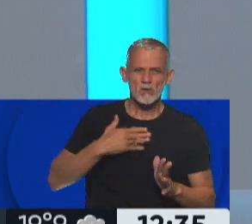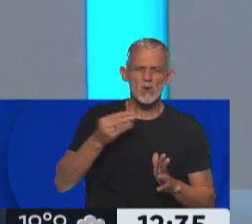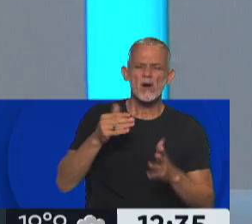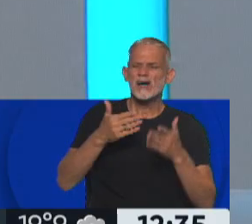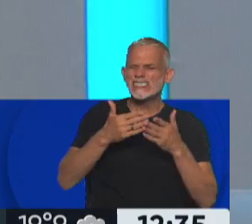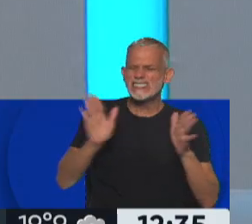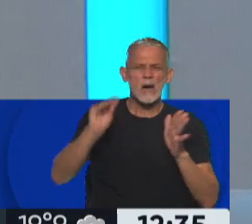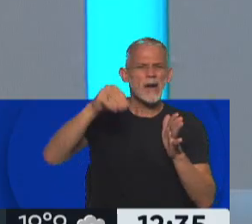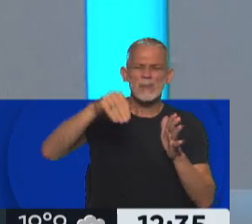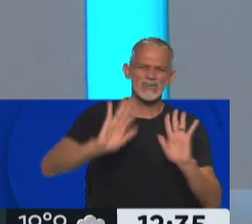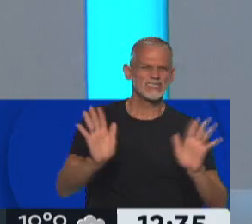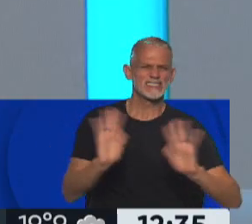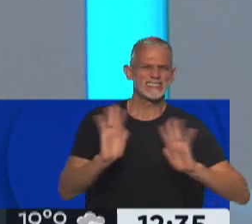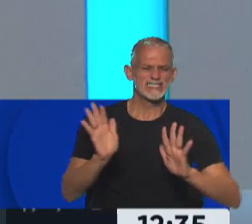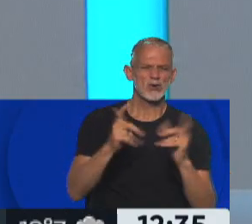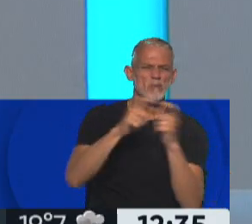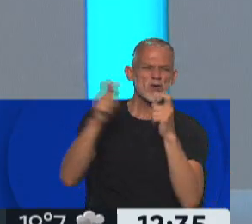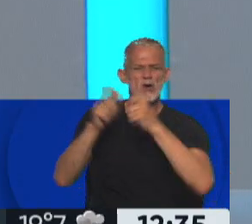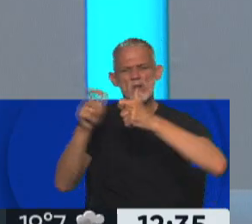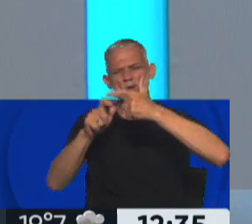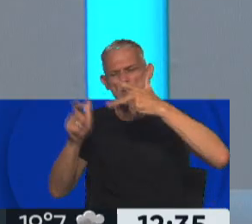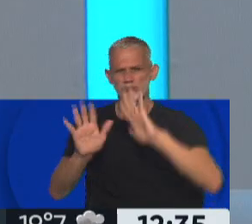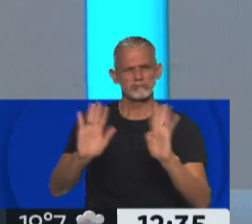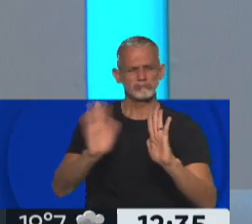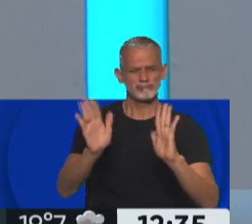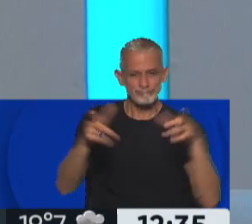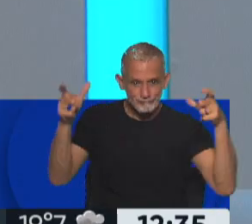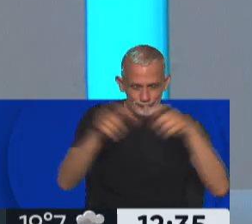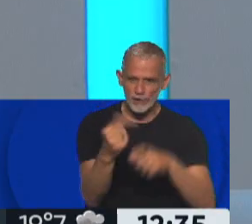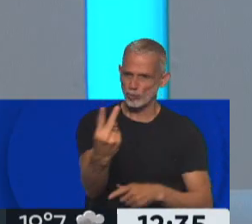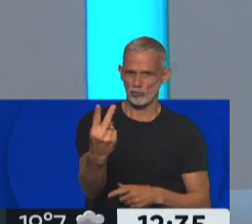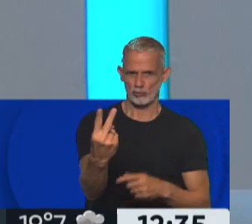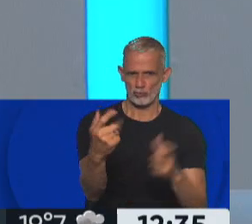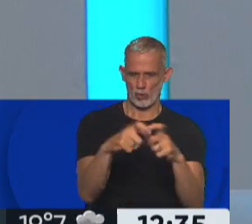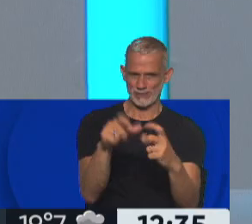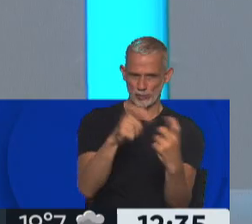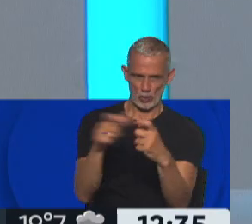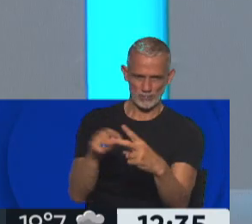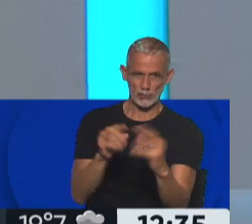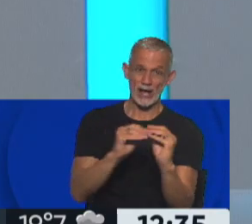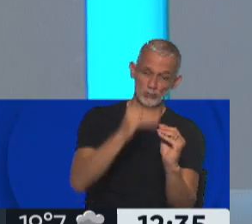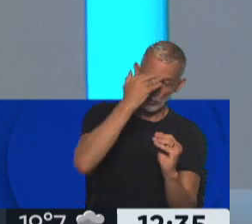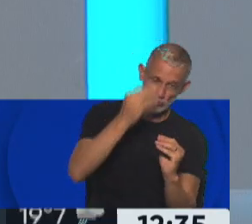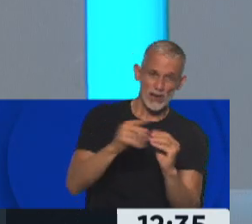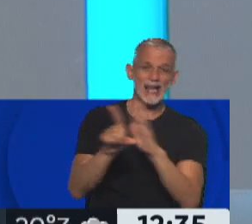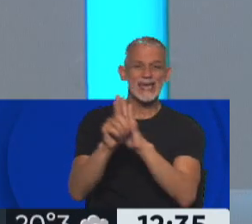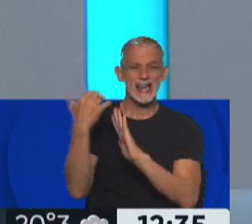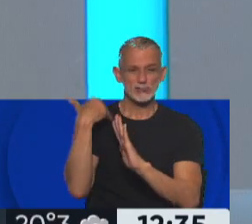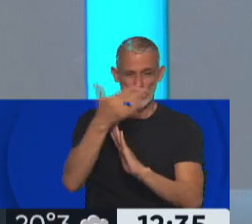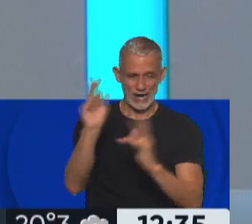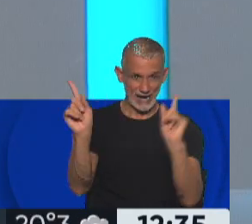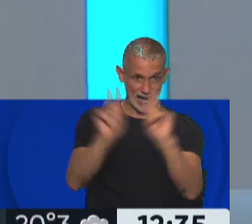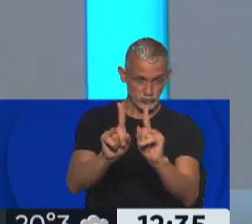abrir la discusión en muchas comisiones. Concentrar, en este caso son dos comisiones, asuntos constitucionales y legislación general, que